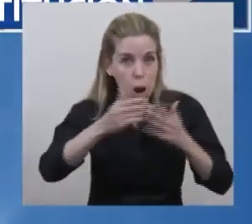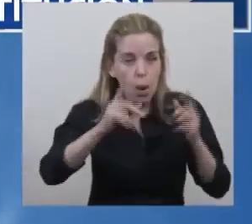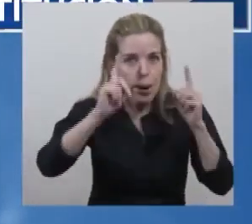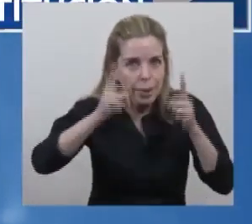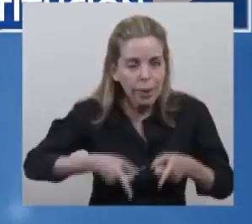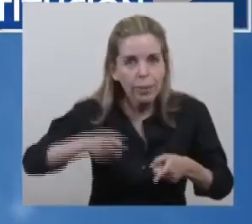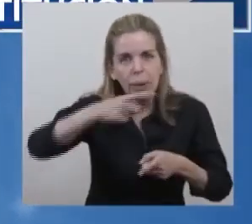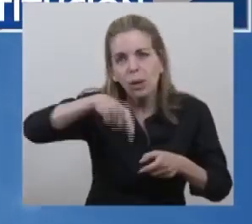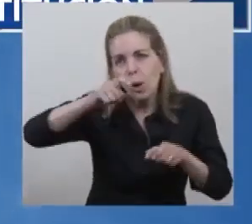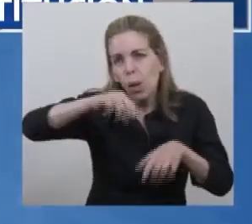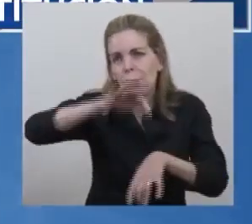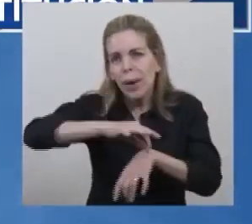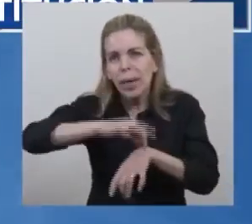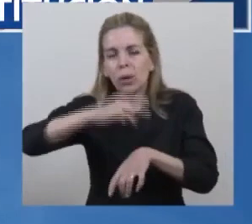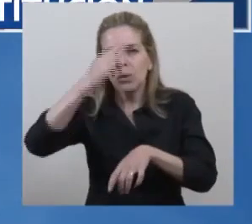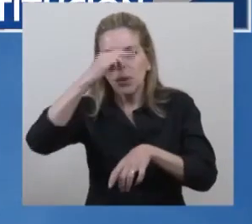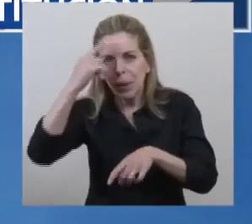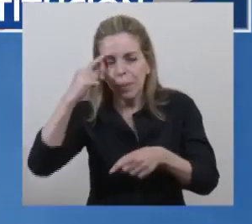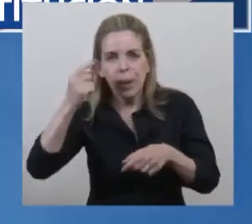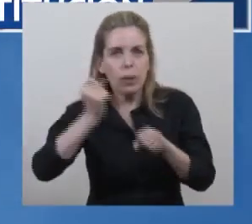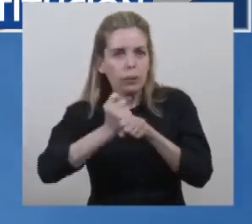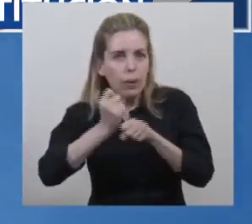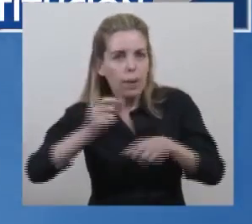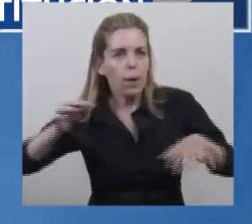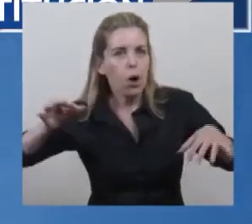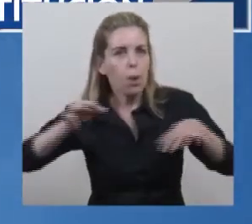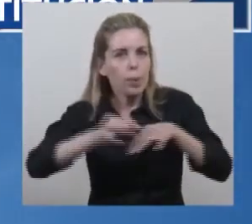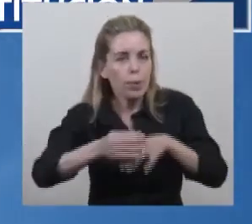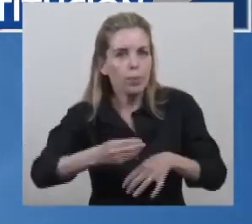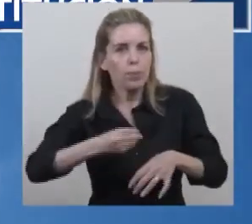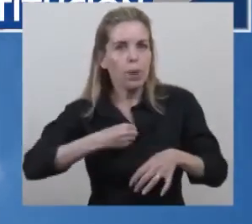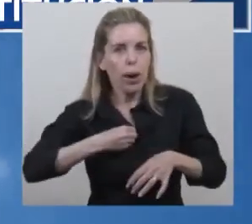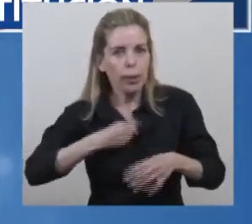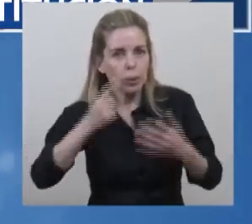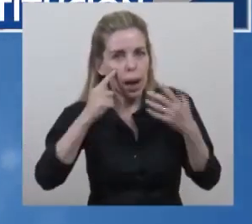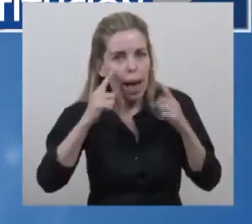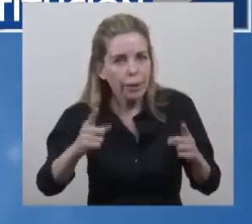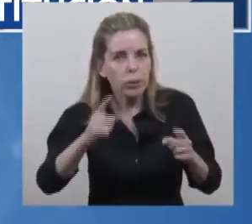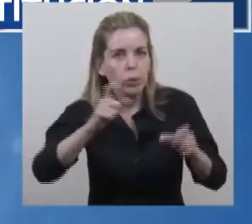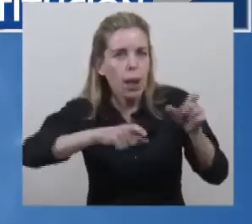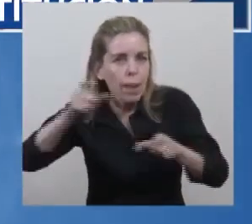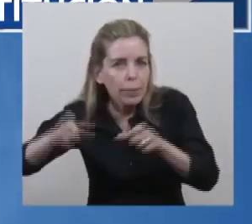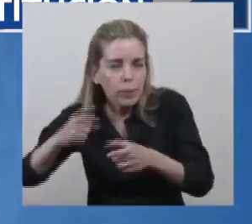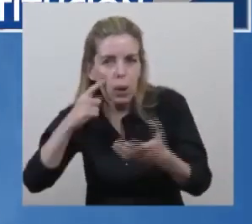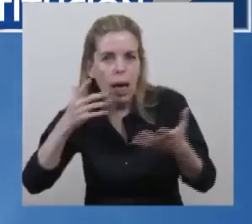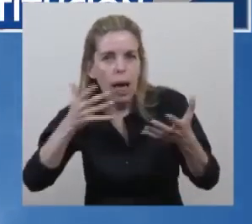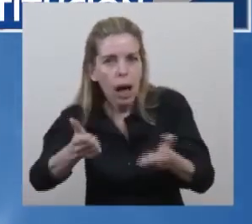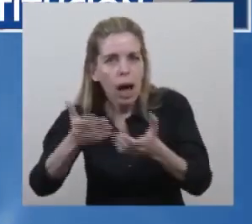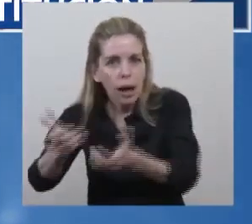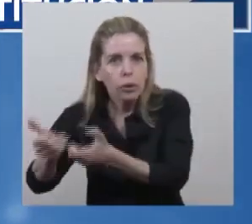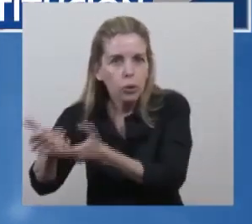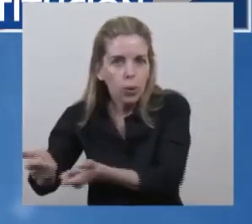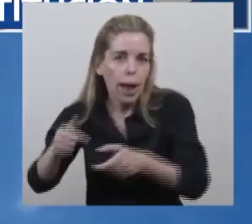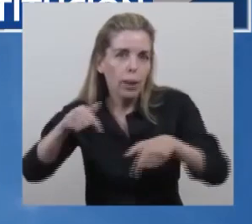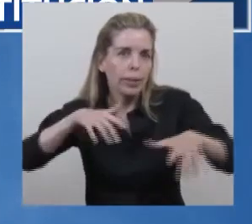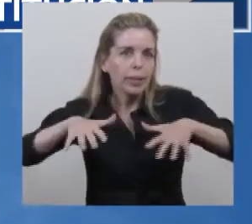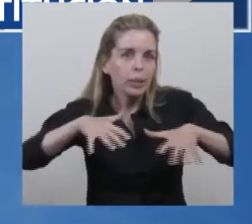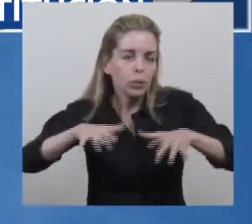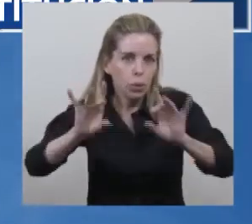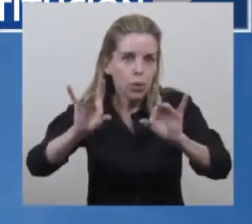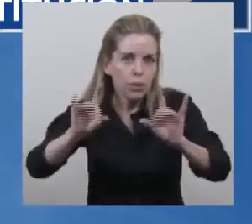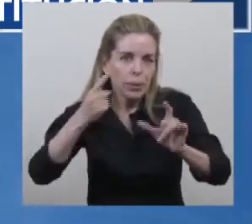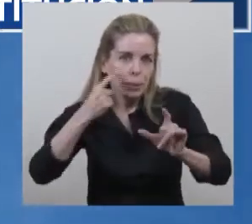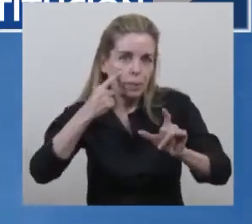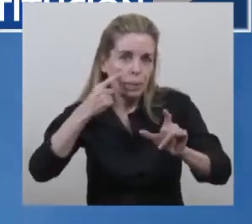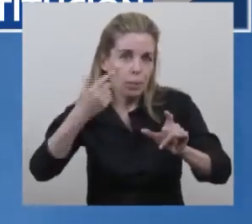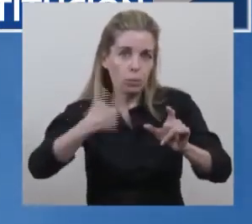personal de salud, aquel que se compromete con pasión y con vocación para tratar de salir adelante de esta situación que estamos